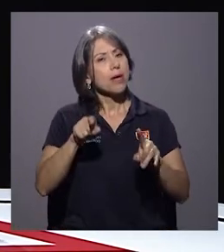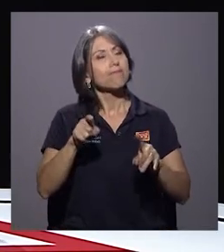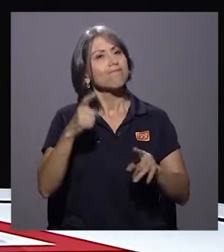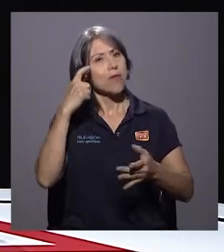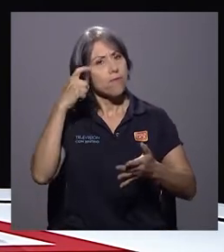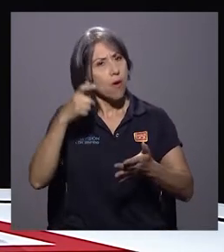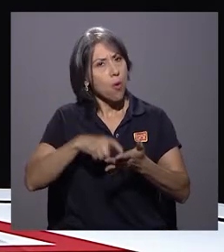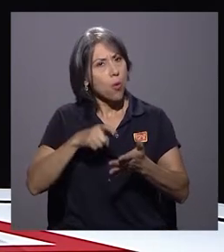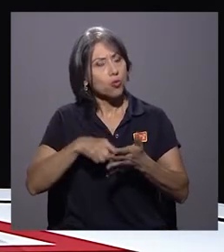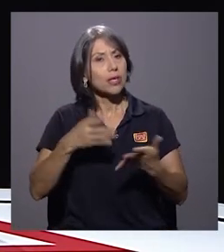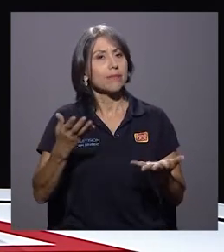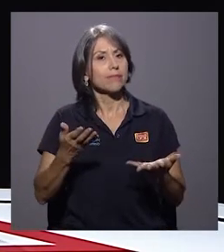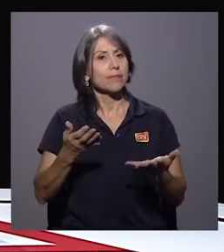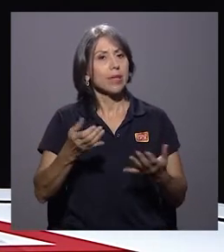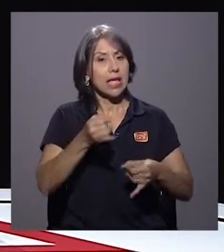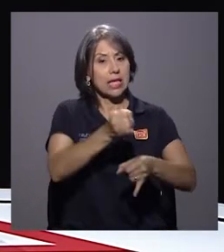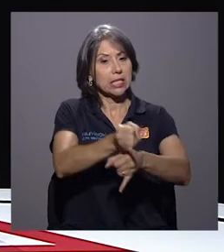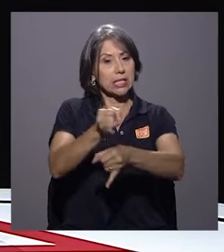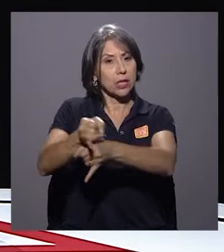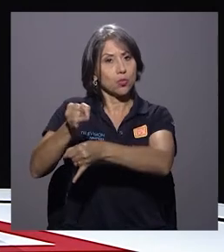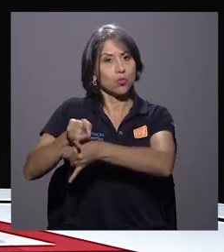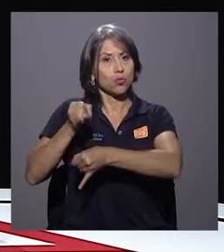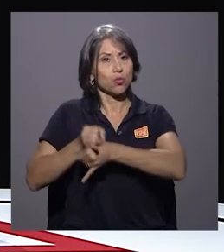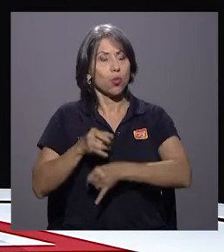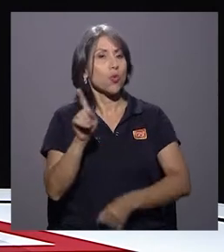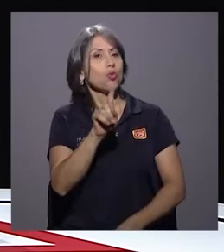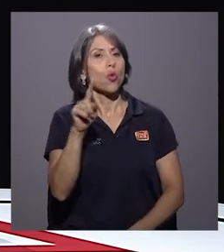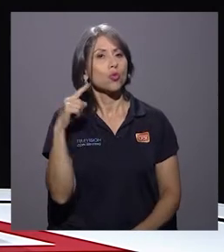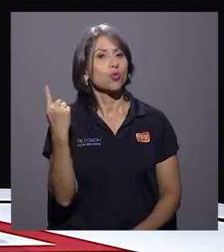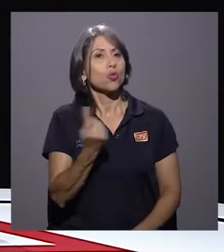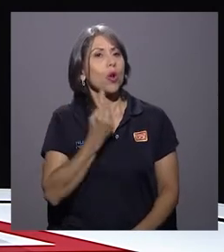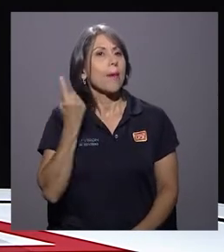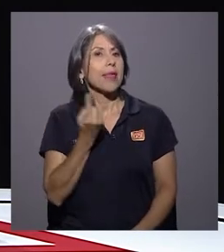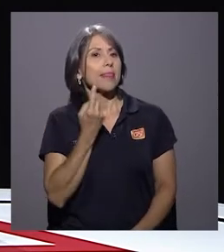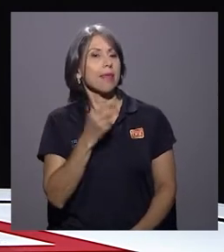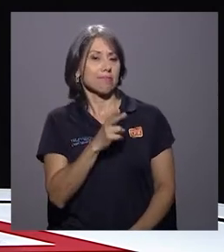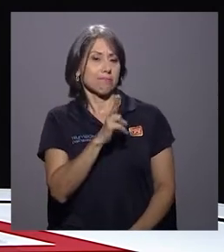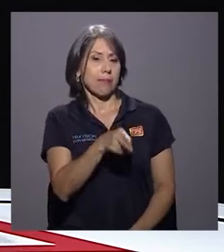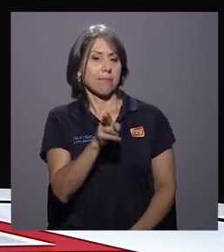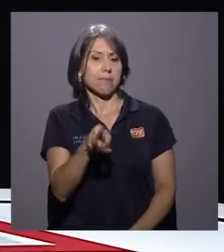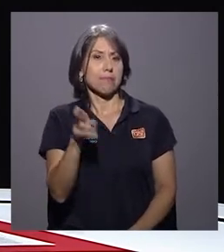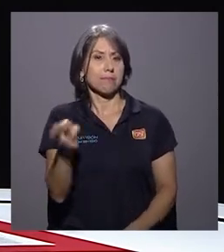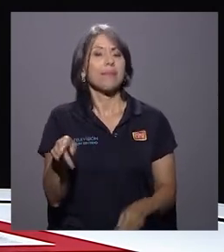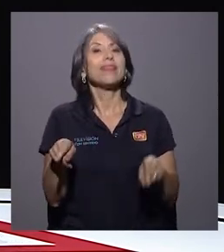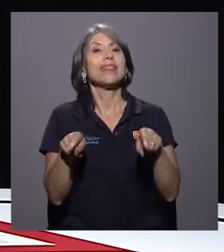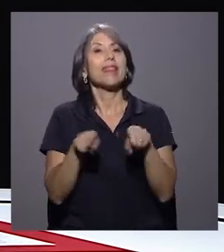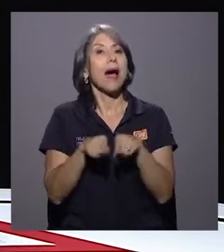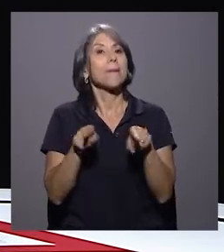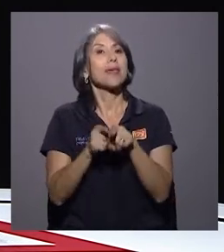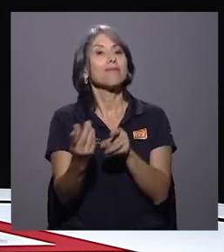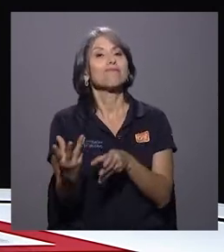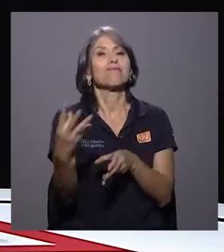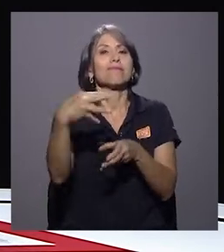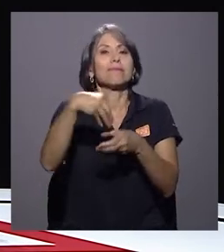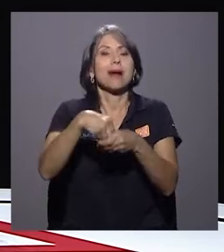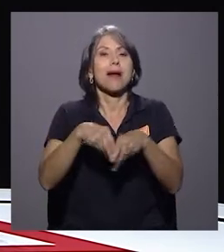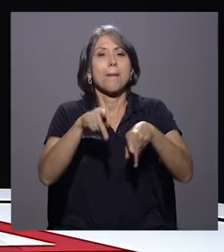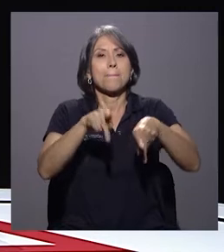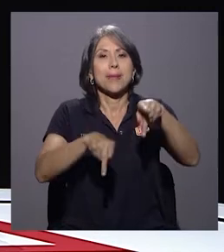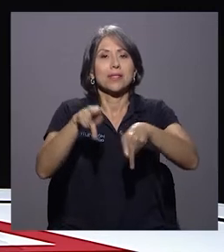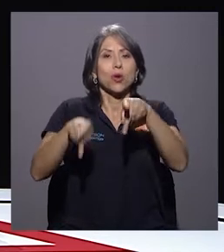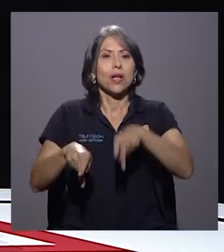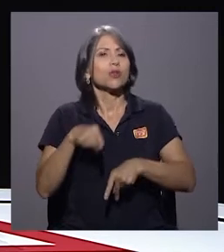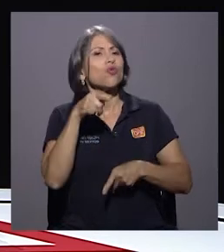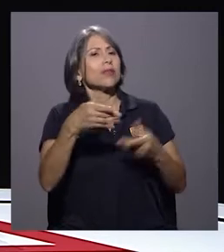no solamente se componen desde ellas mismas, sino también son las personas. ¿Cómo recibe usted el